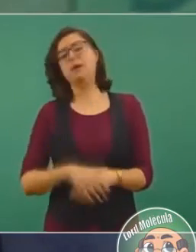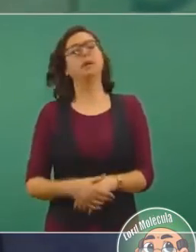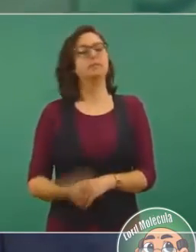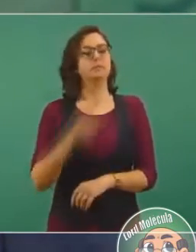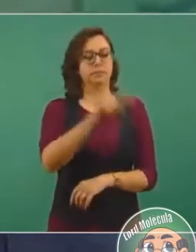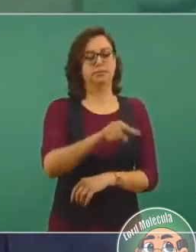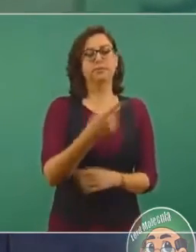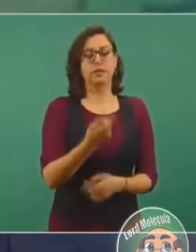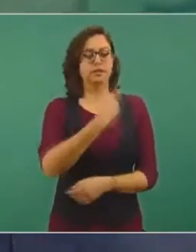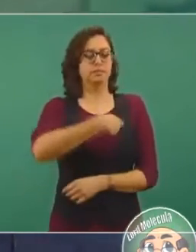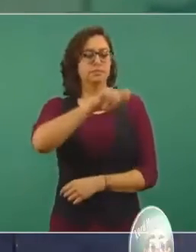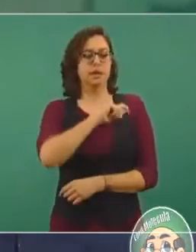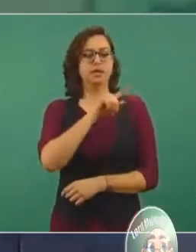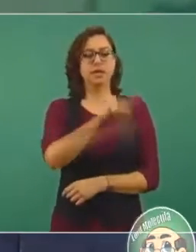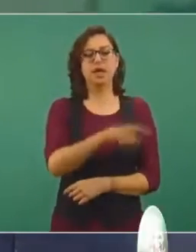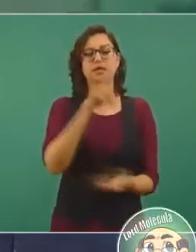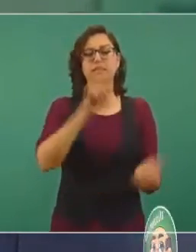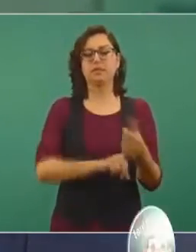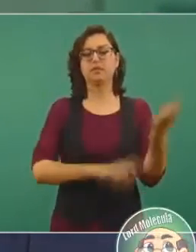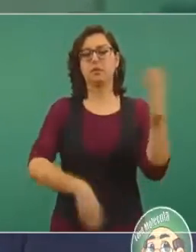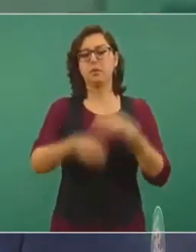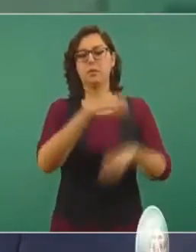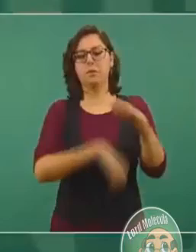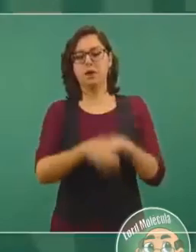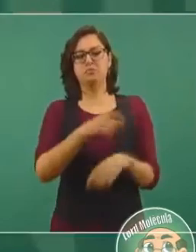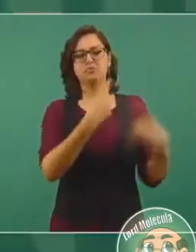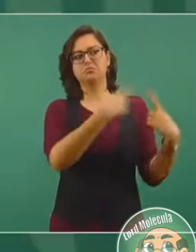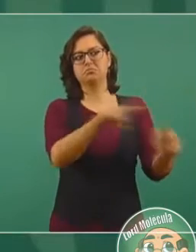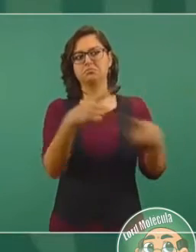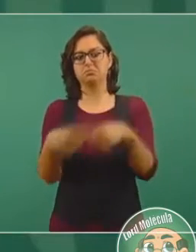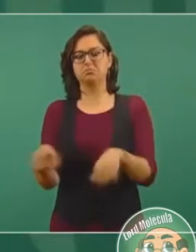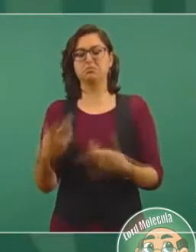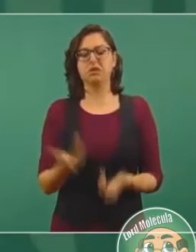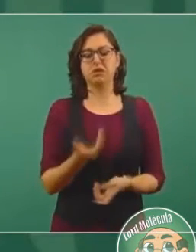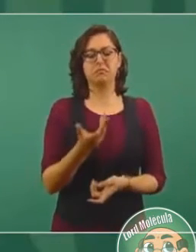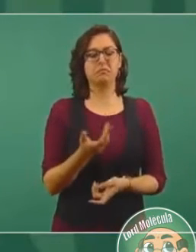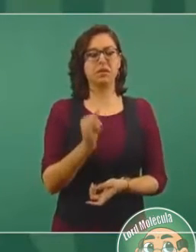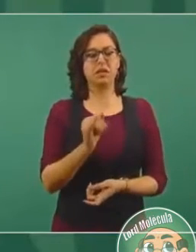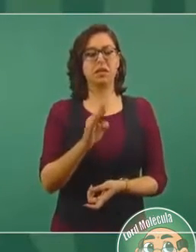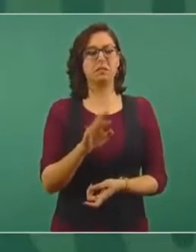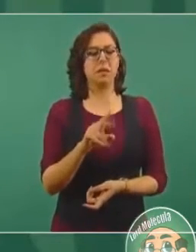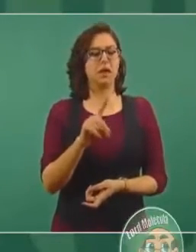son protegidas por el periódico El País.